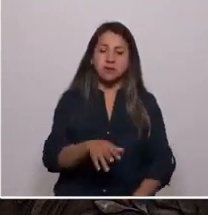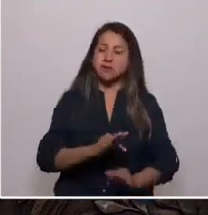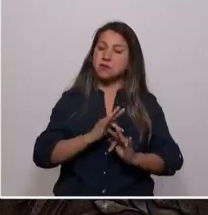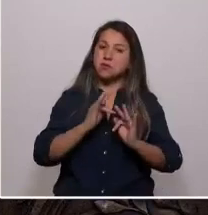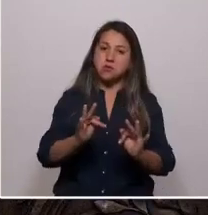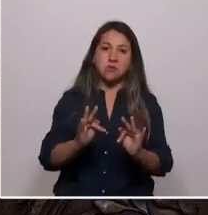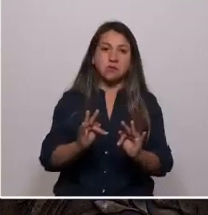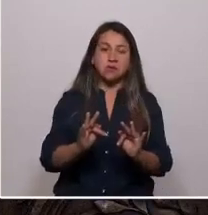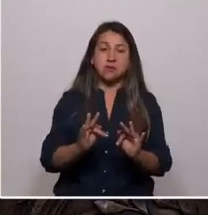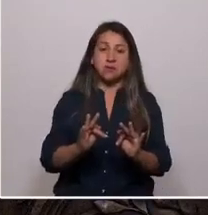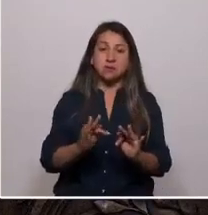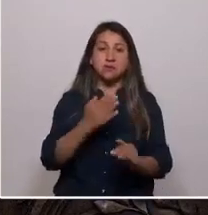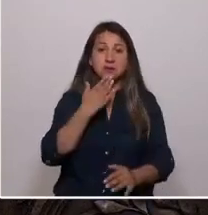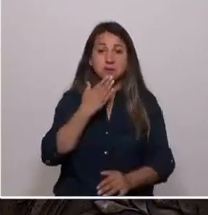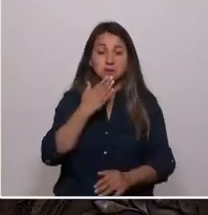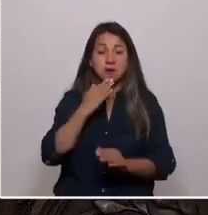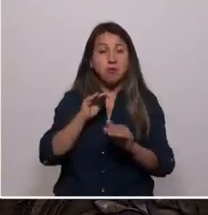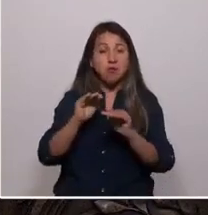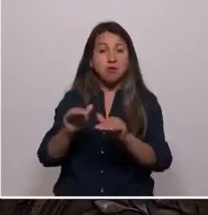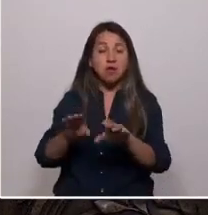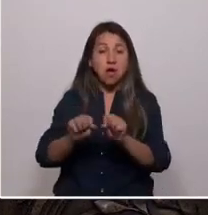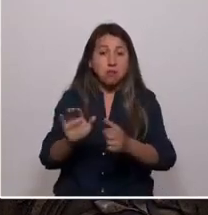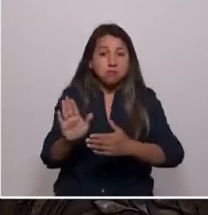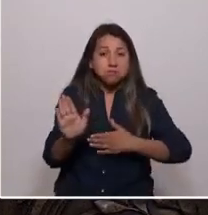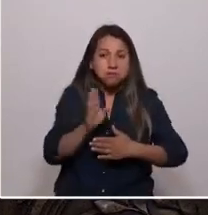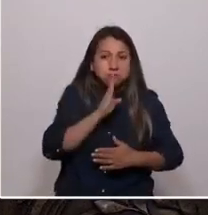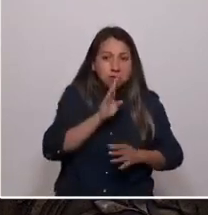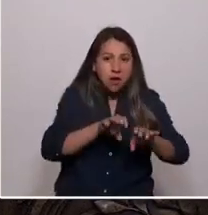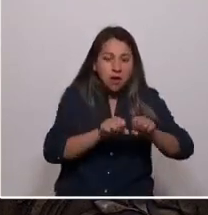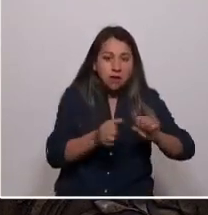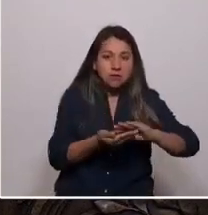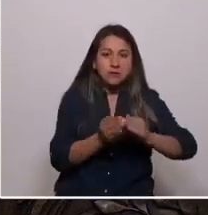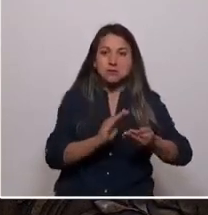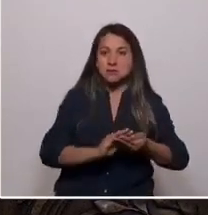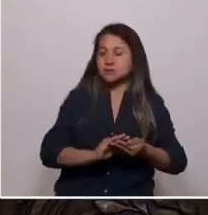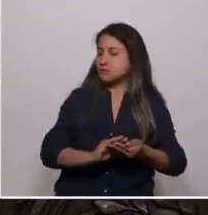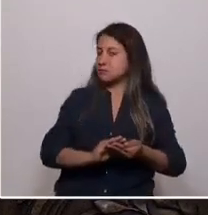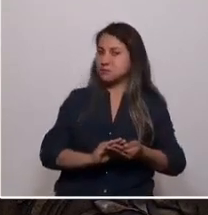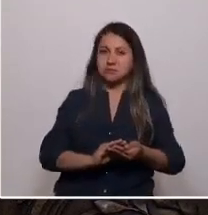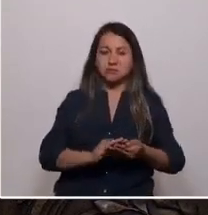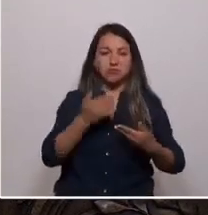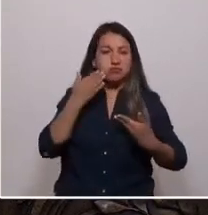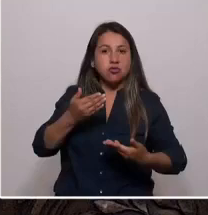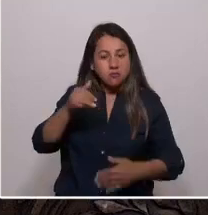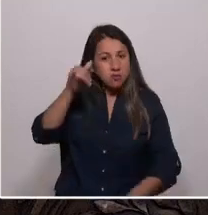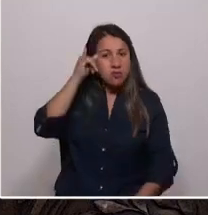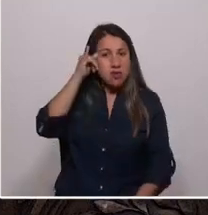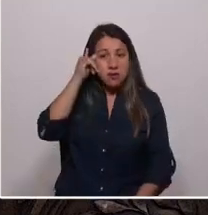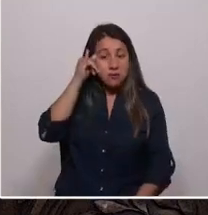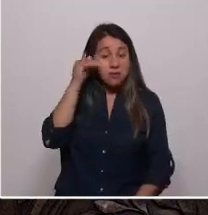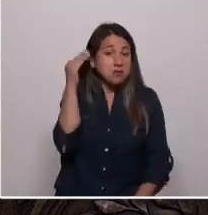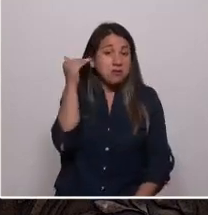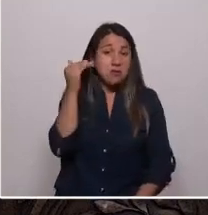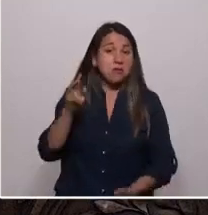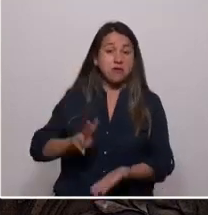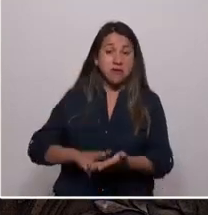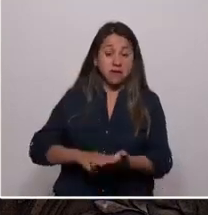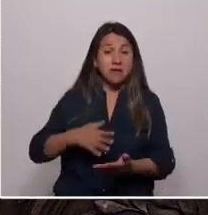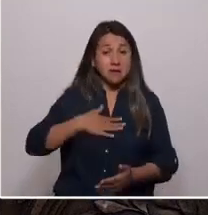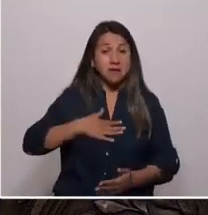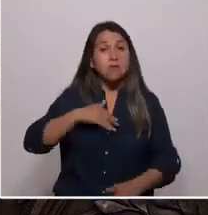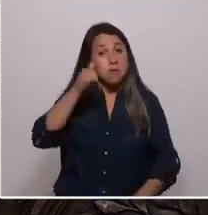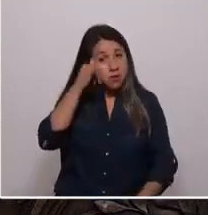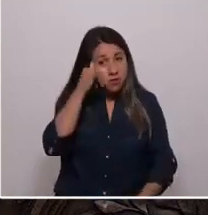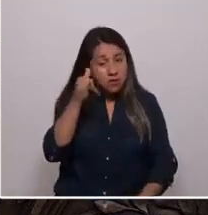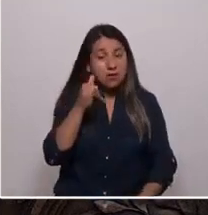Tampoco debemos validar más los pactos de silencio, porque no puede perdonarse sin saber la verdad. Y nosotros queremos perdonar y